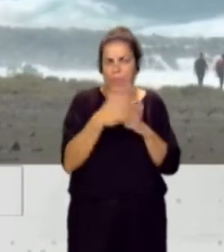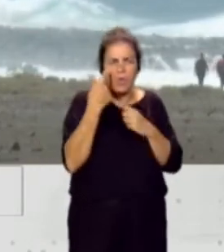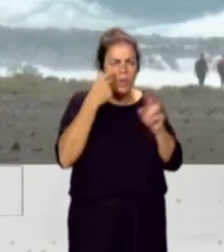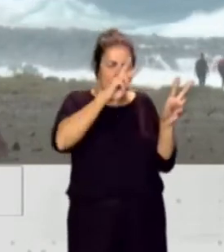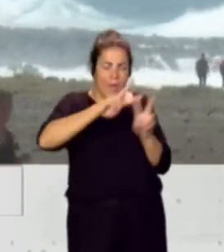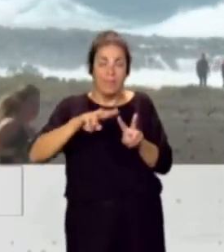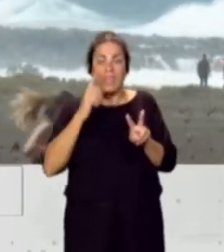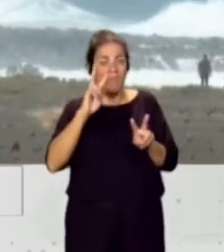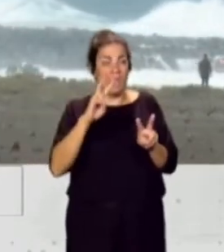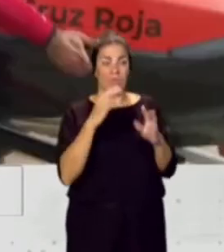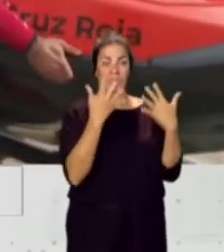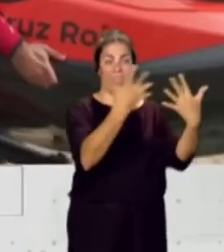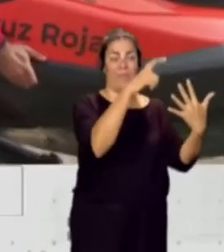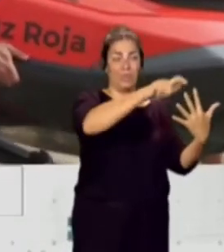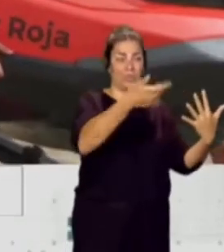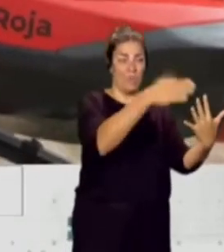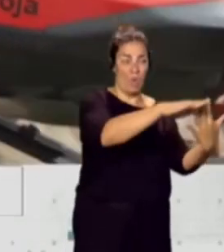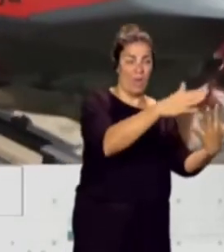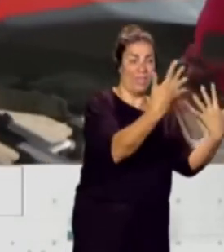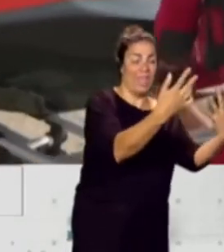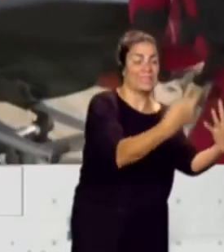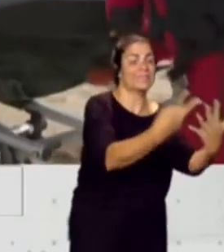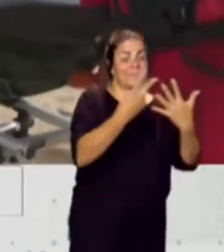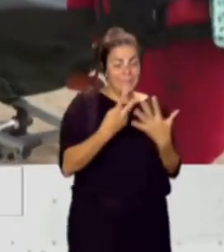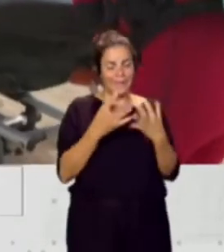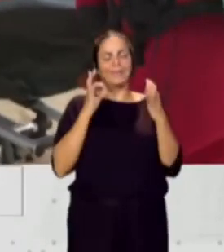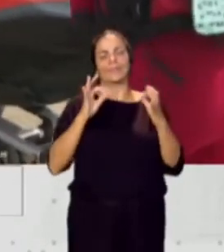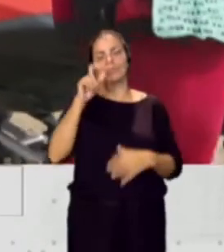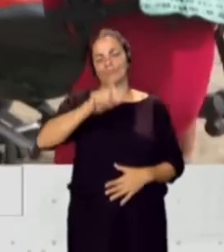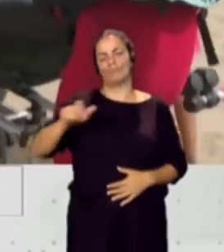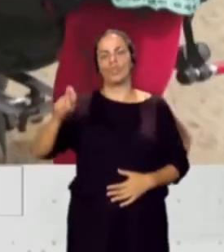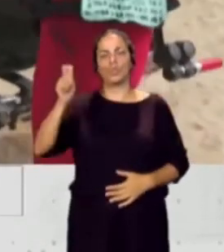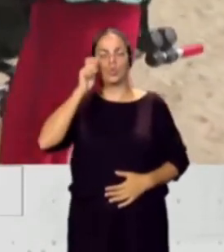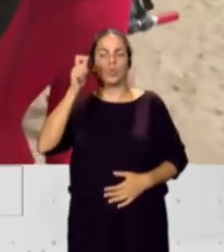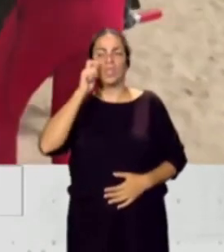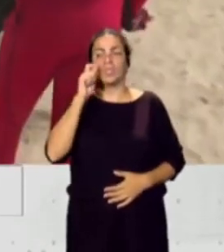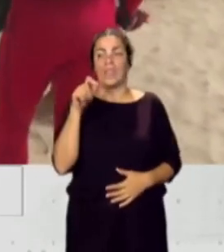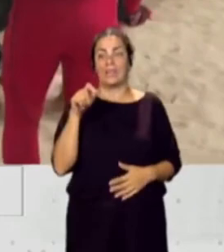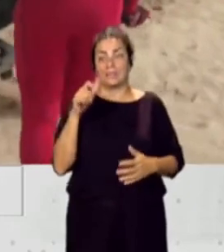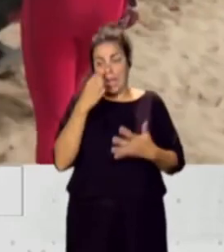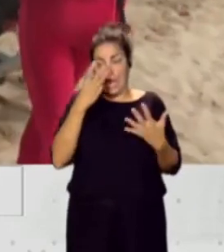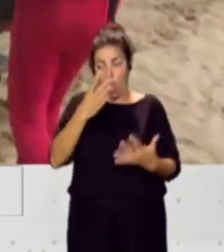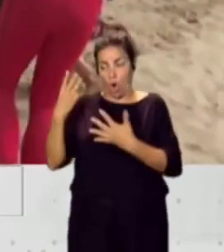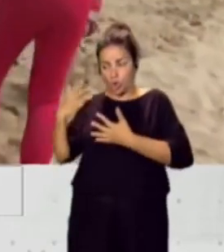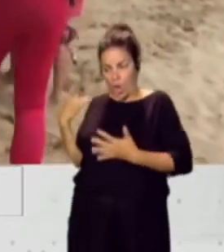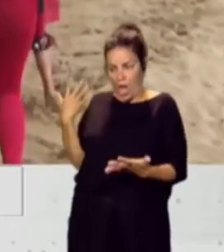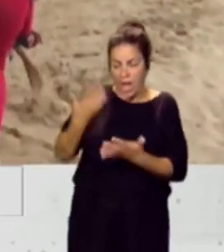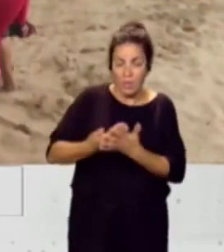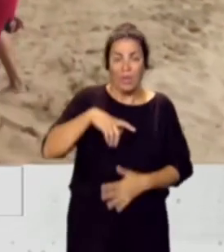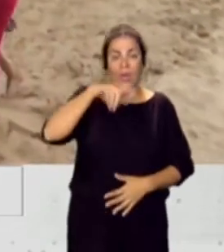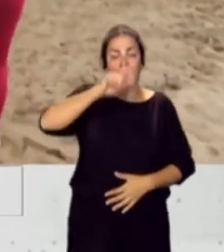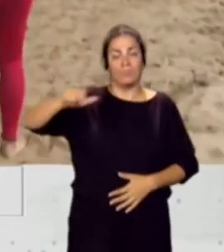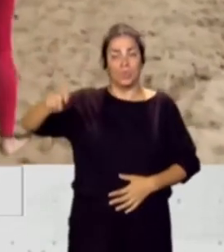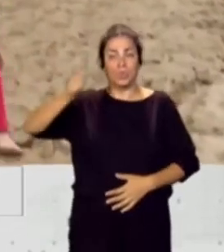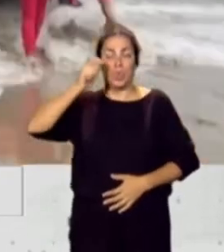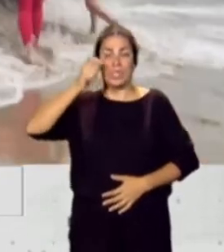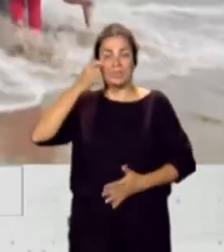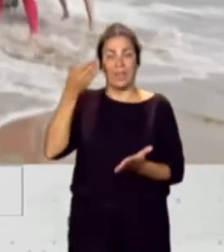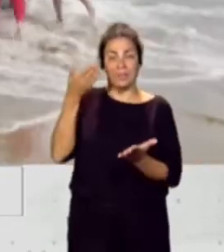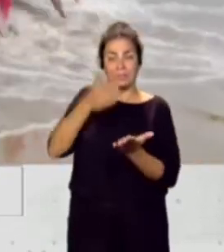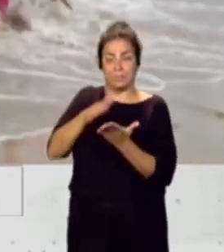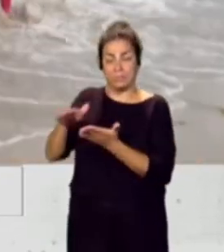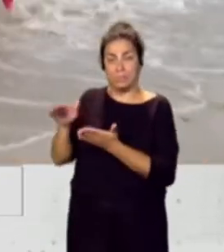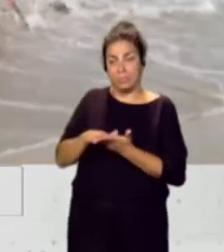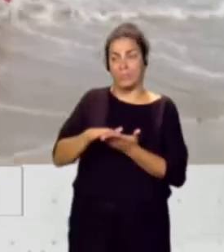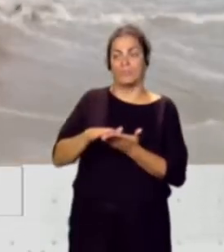accidentados, de cada 10 fallecidos, 7 eran turistas. En los últimos 8 años han fallecido turistas de más de